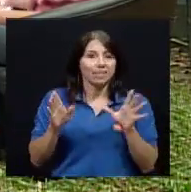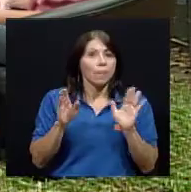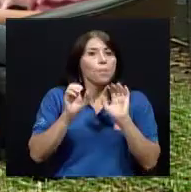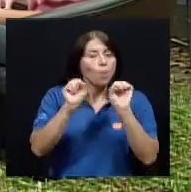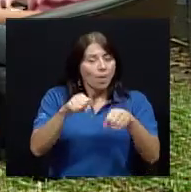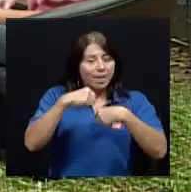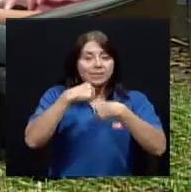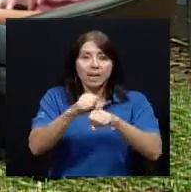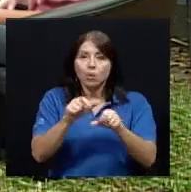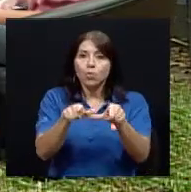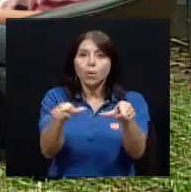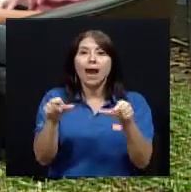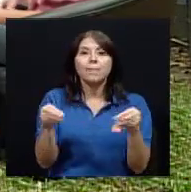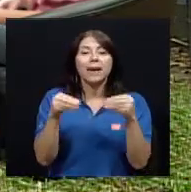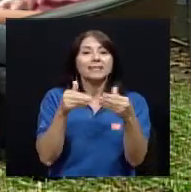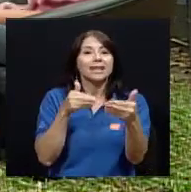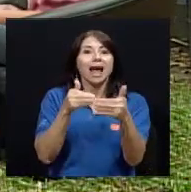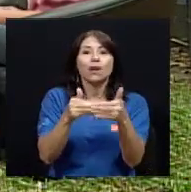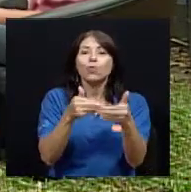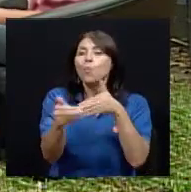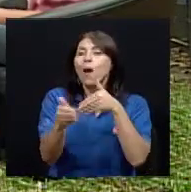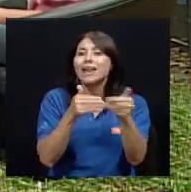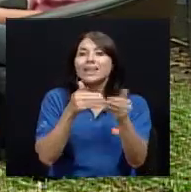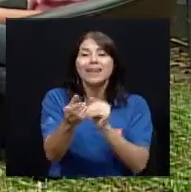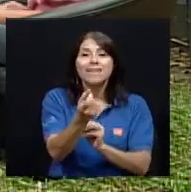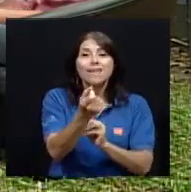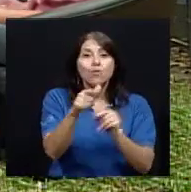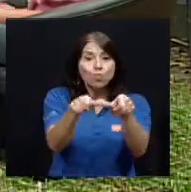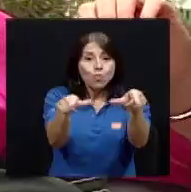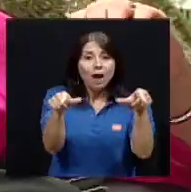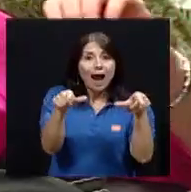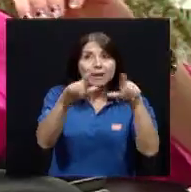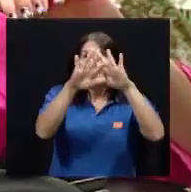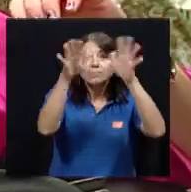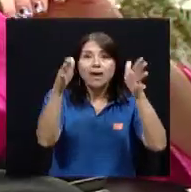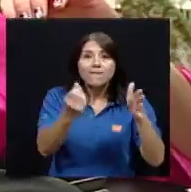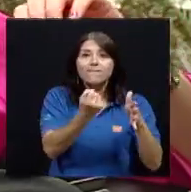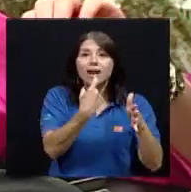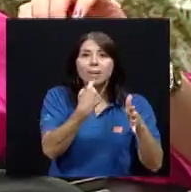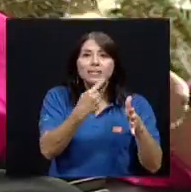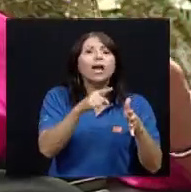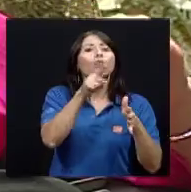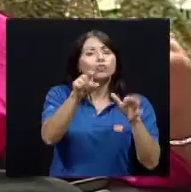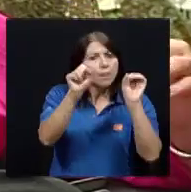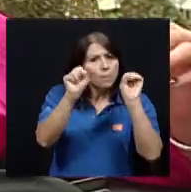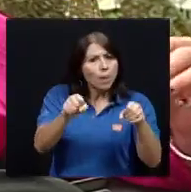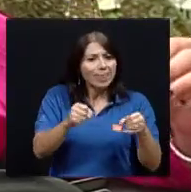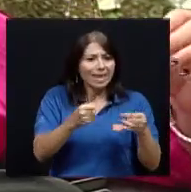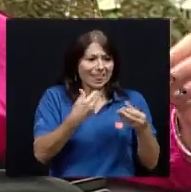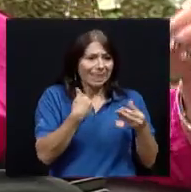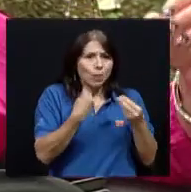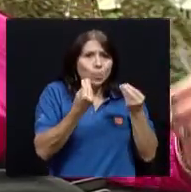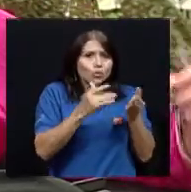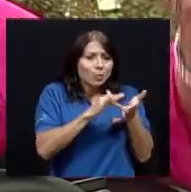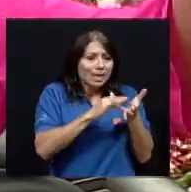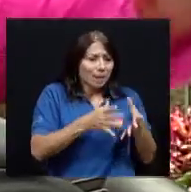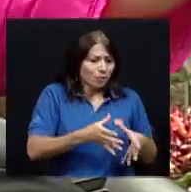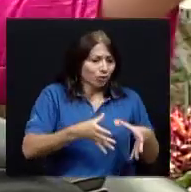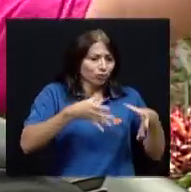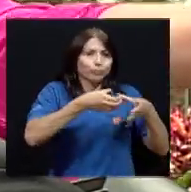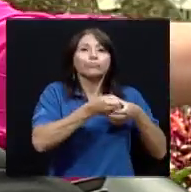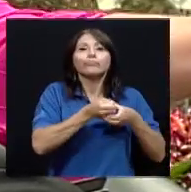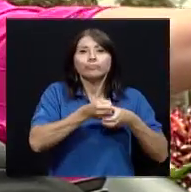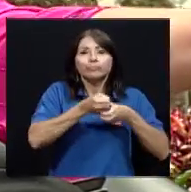hospital nacional la farmacia que usted tenga cerca siéntase con total libertad y confianza de llegar con la bolsa de medicamentos y decir